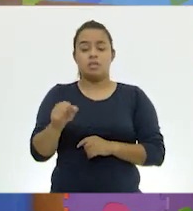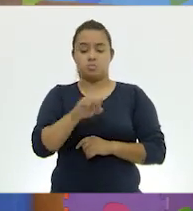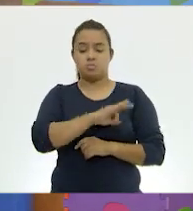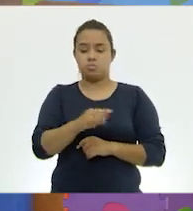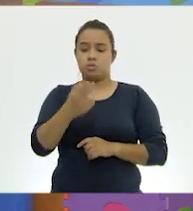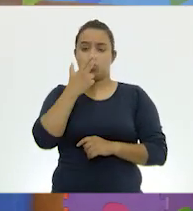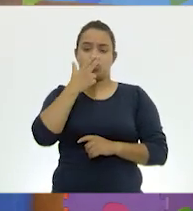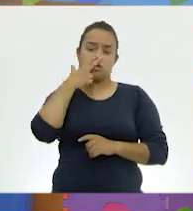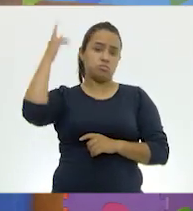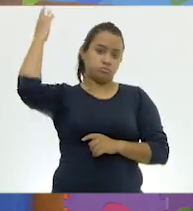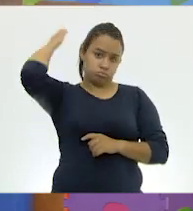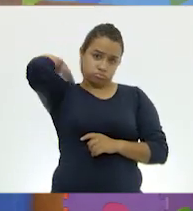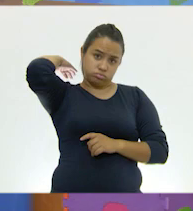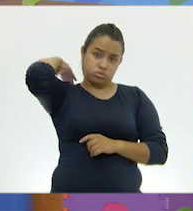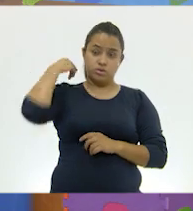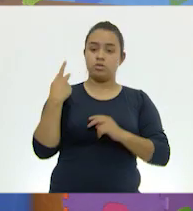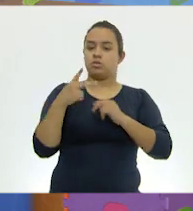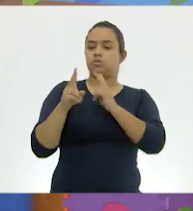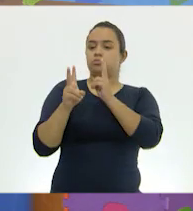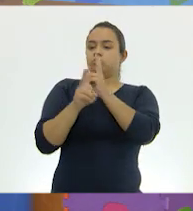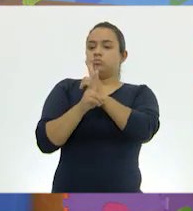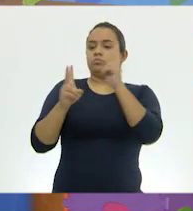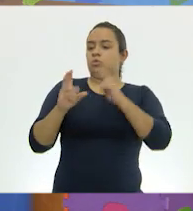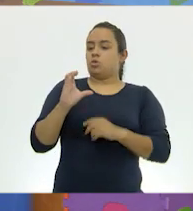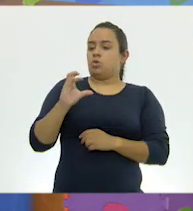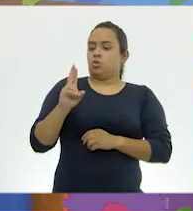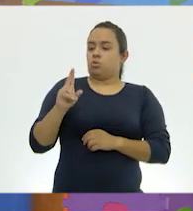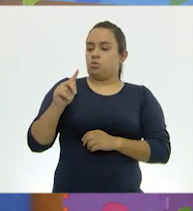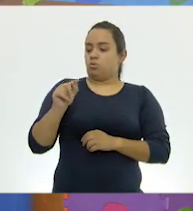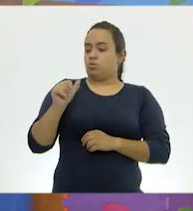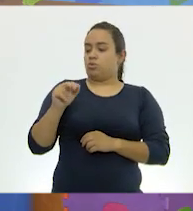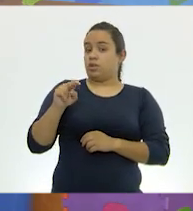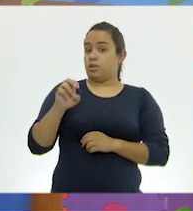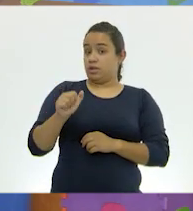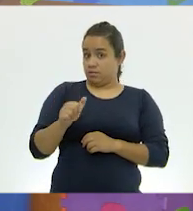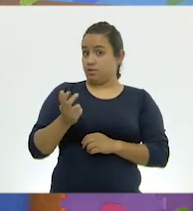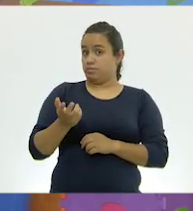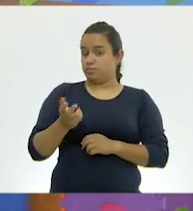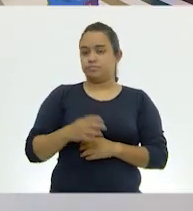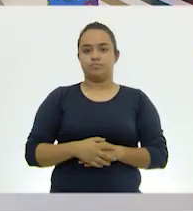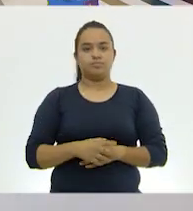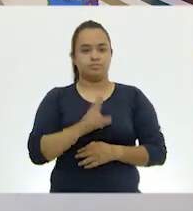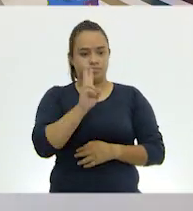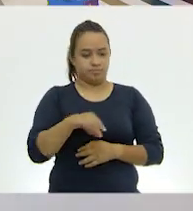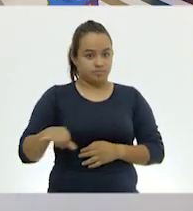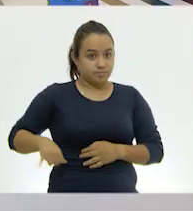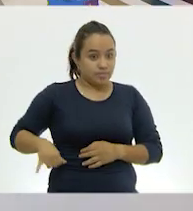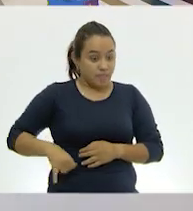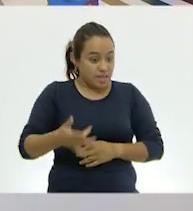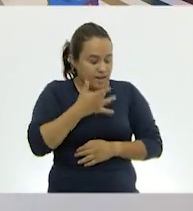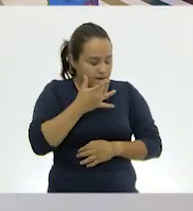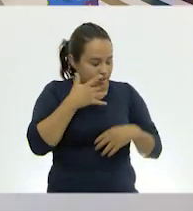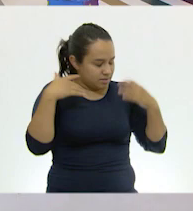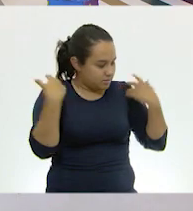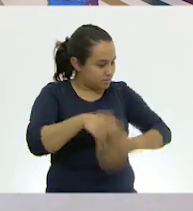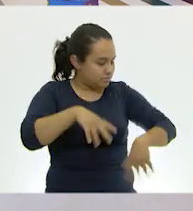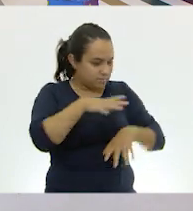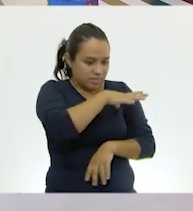sus pulmones y la respiración cutánea. ¿Sale? Qué interesante, las ranas son mágicas.